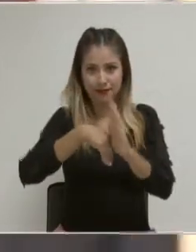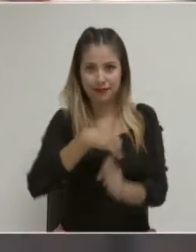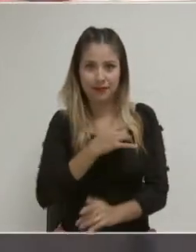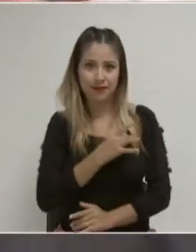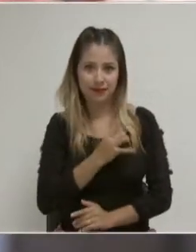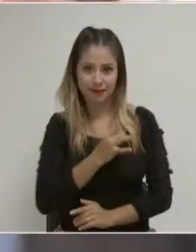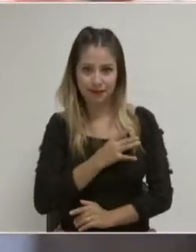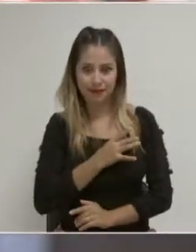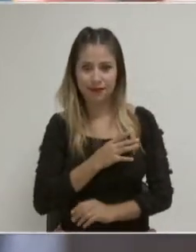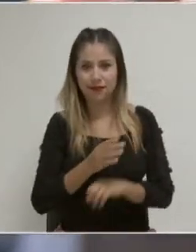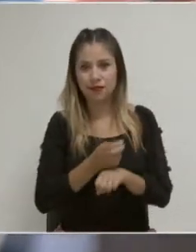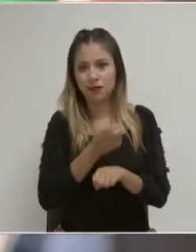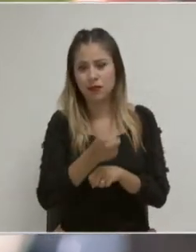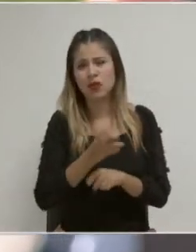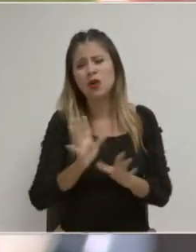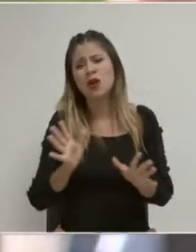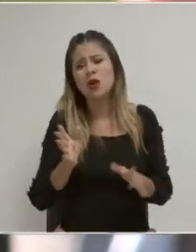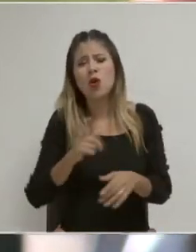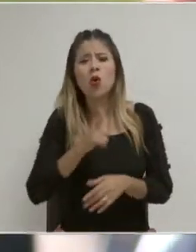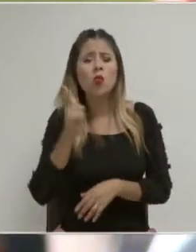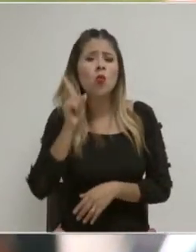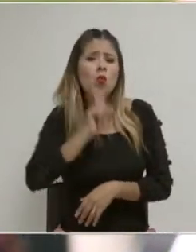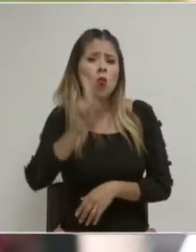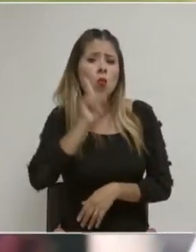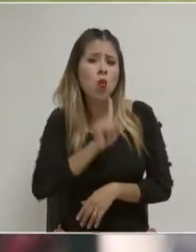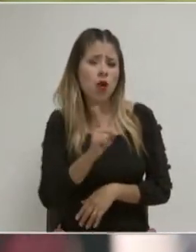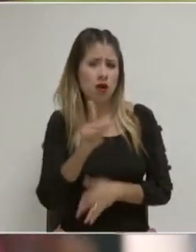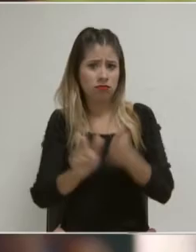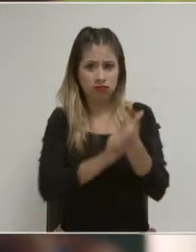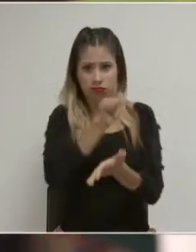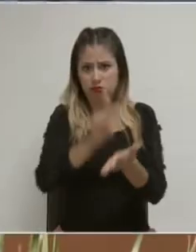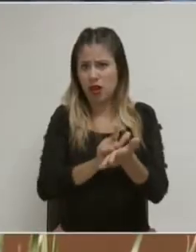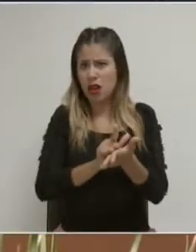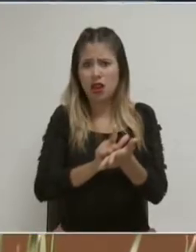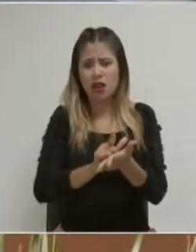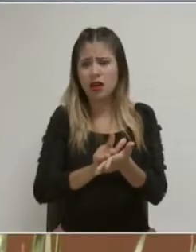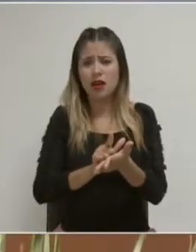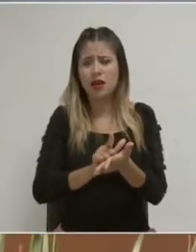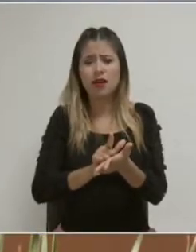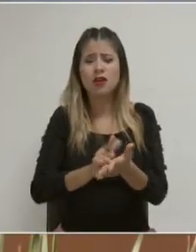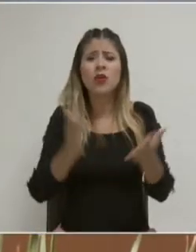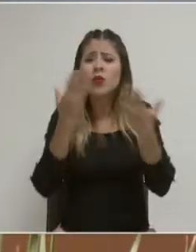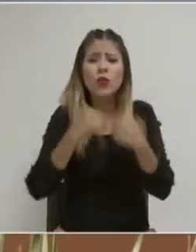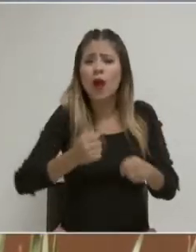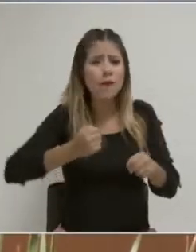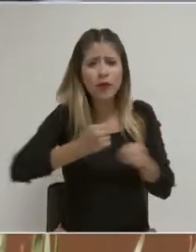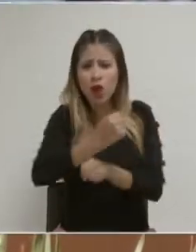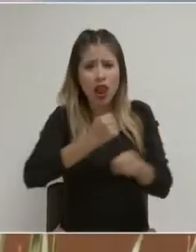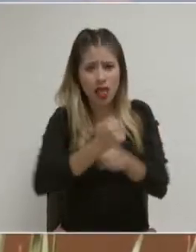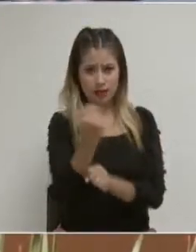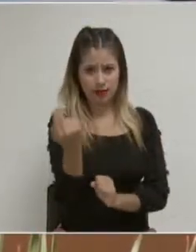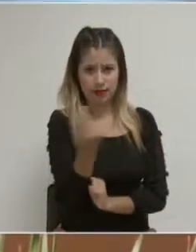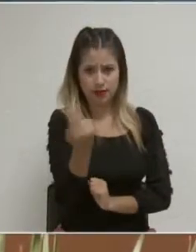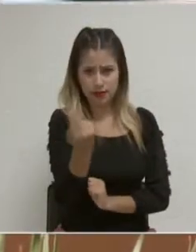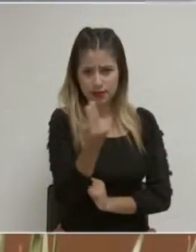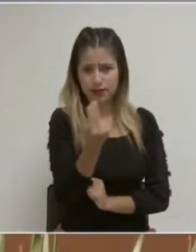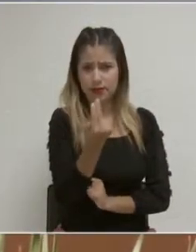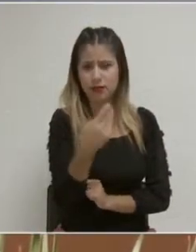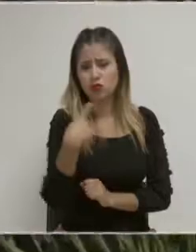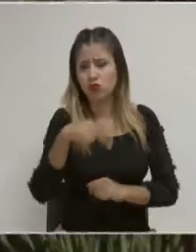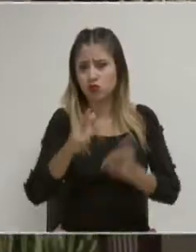en la ley de acceso a una vida libre de violencia de las mujeres, pero no como un delito que se pueda perseguir en